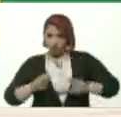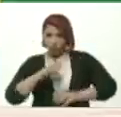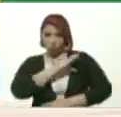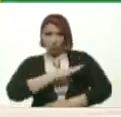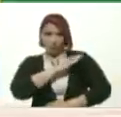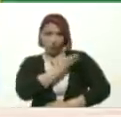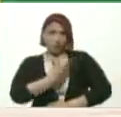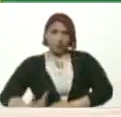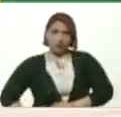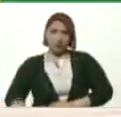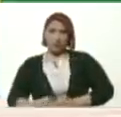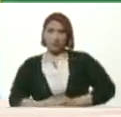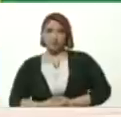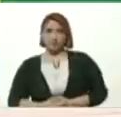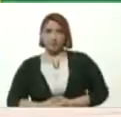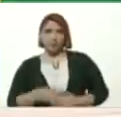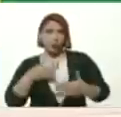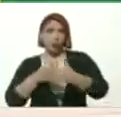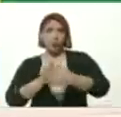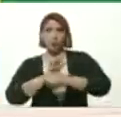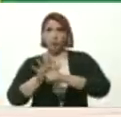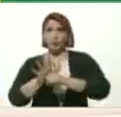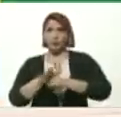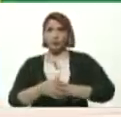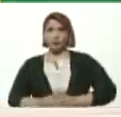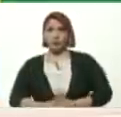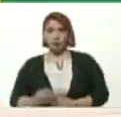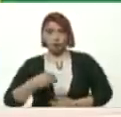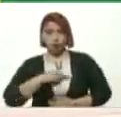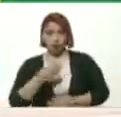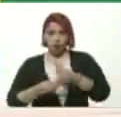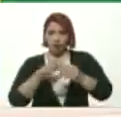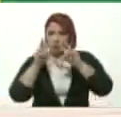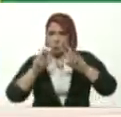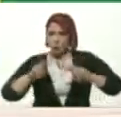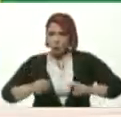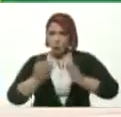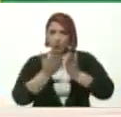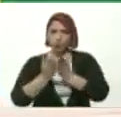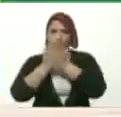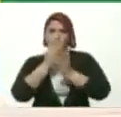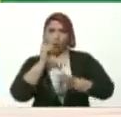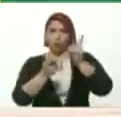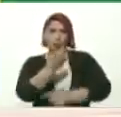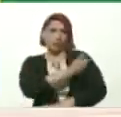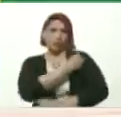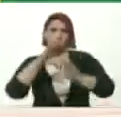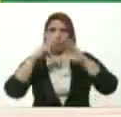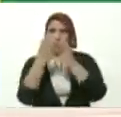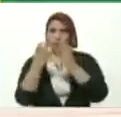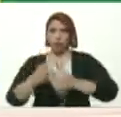presidencial Contra el COVID Estamos haciendo estudios De algunas vacunas En el mundo